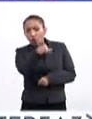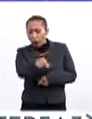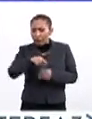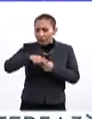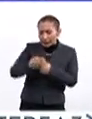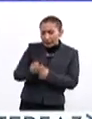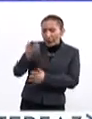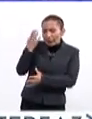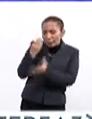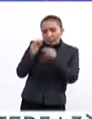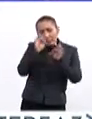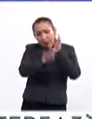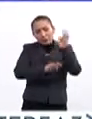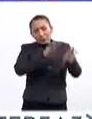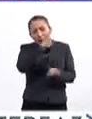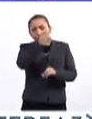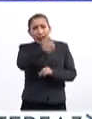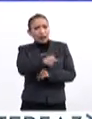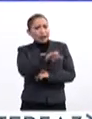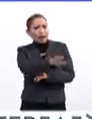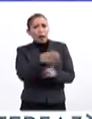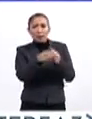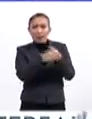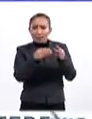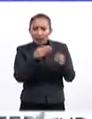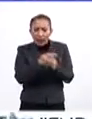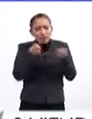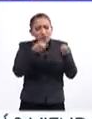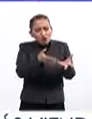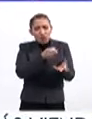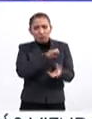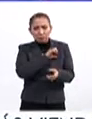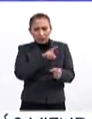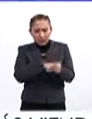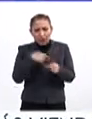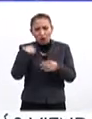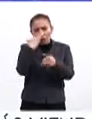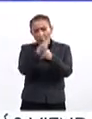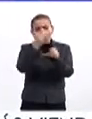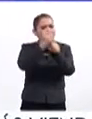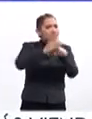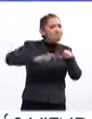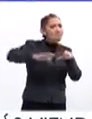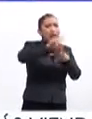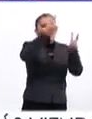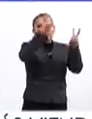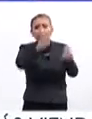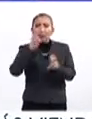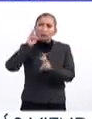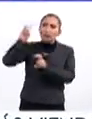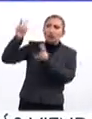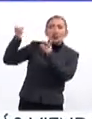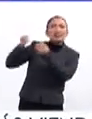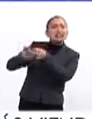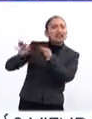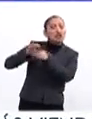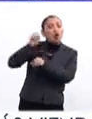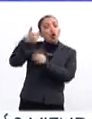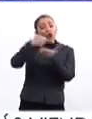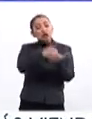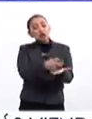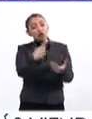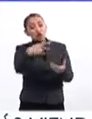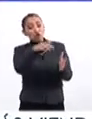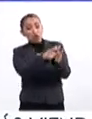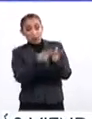comenzar a atenderlo de esta forma con material especial, con adaptaciones a los temas que estén viendo y con ayudar